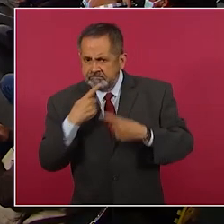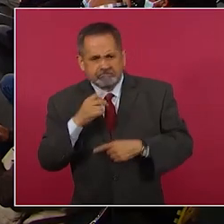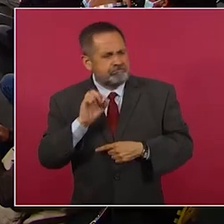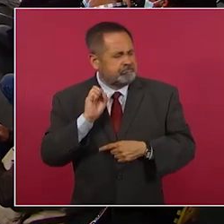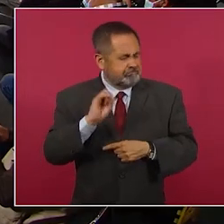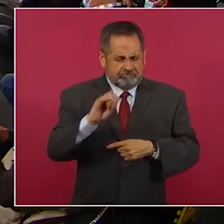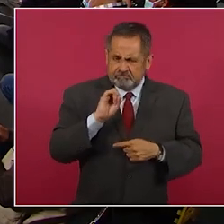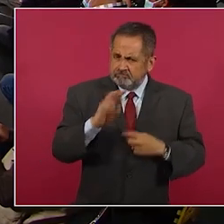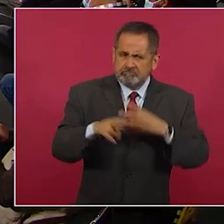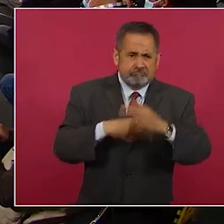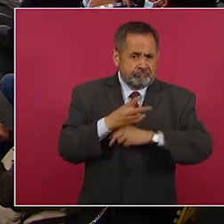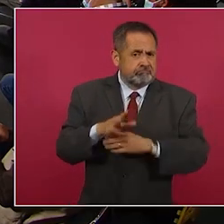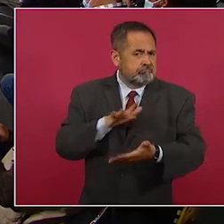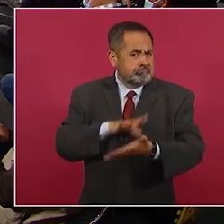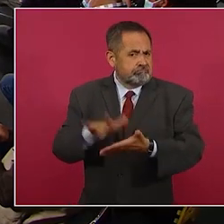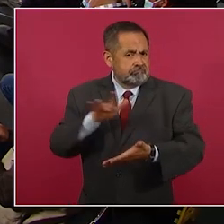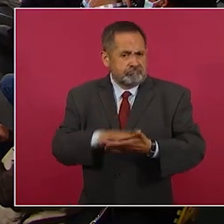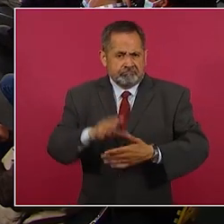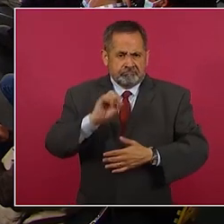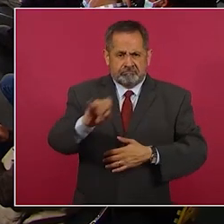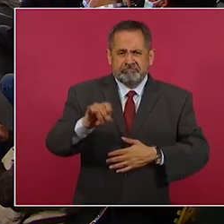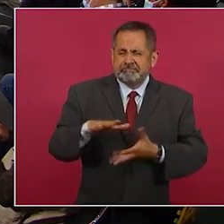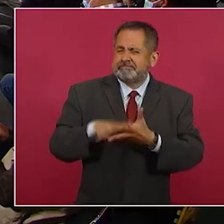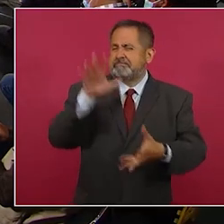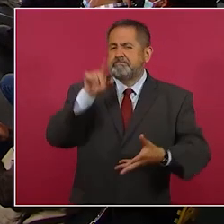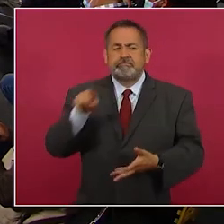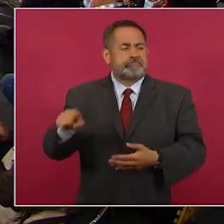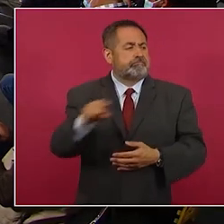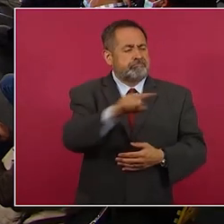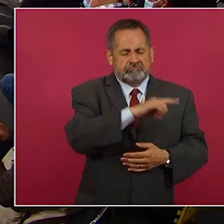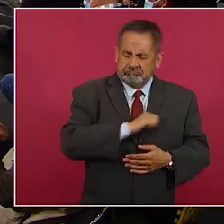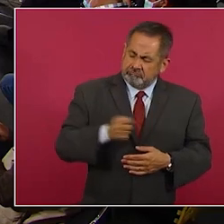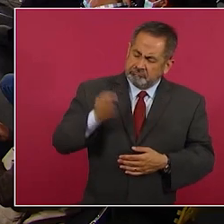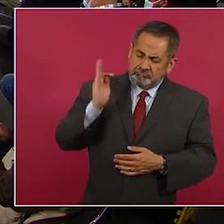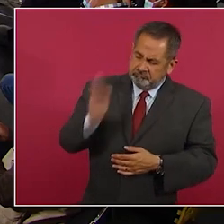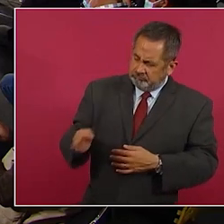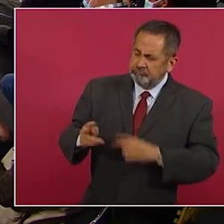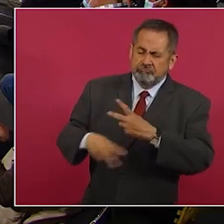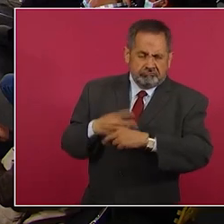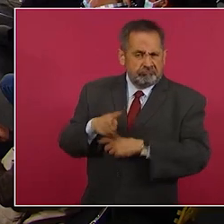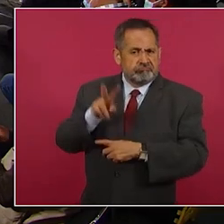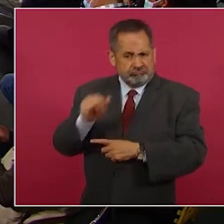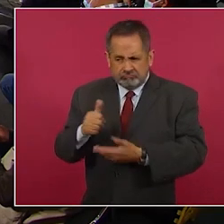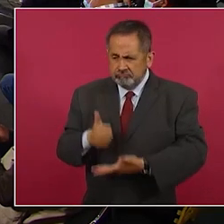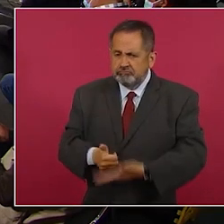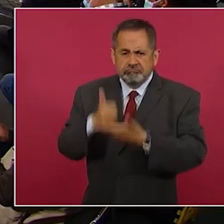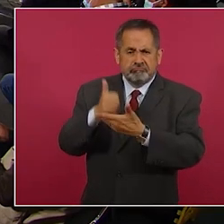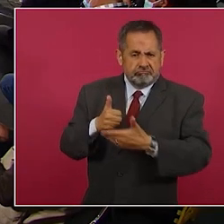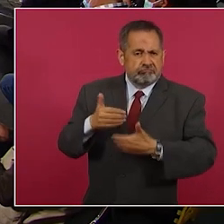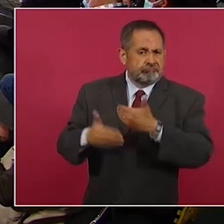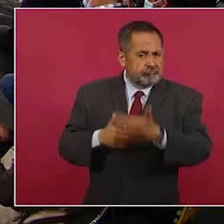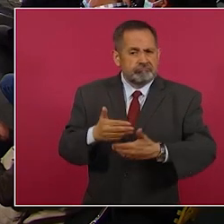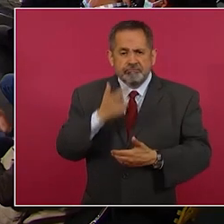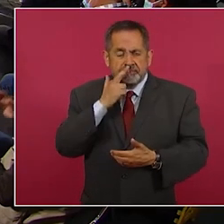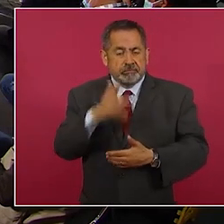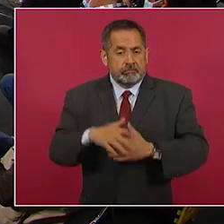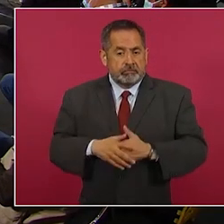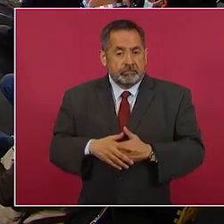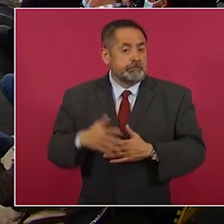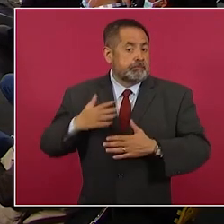cooperando casi todos están aceptando ayudar y lo que les estamos